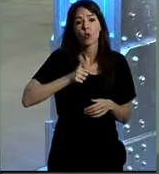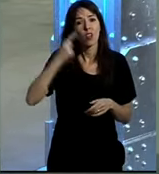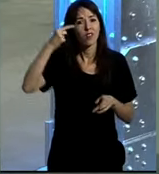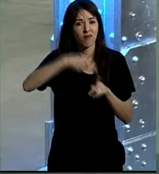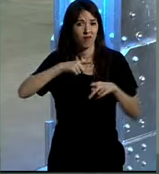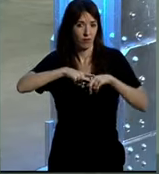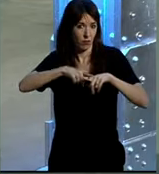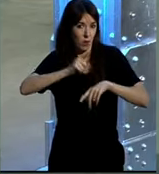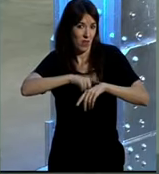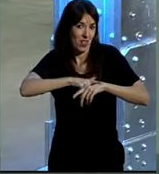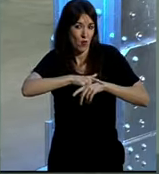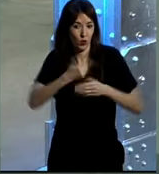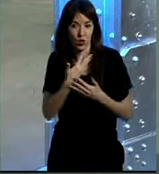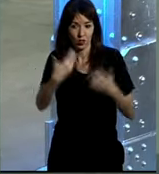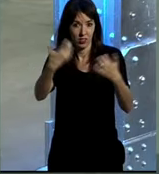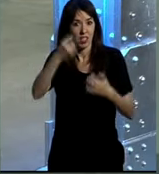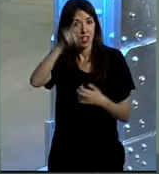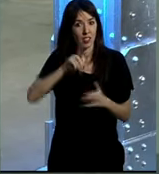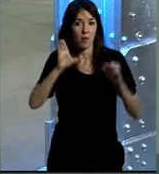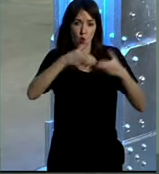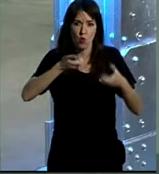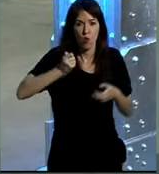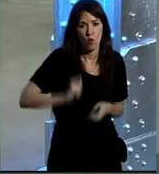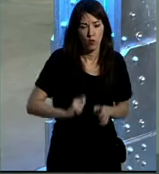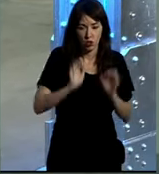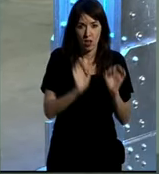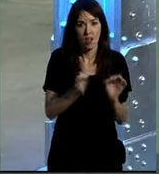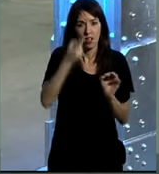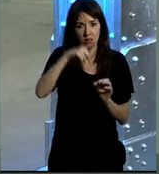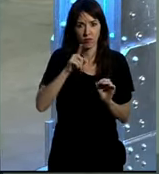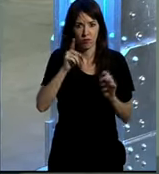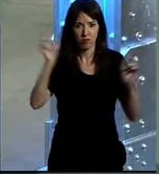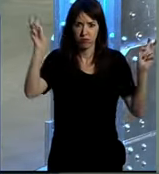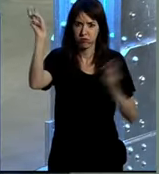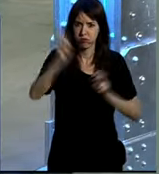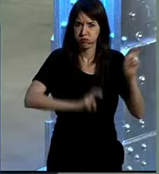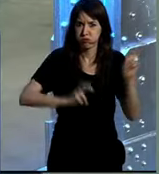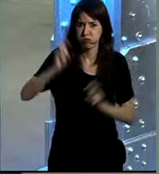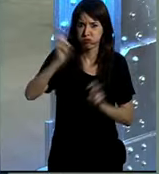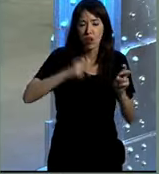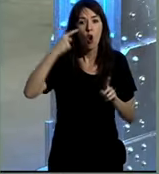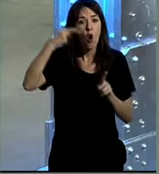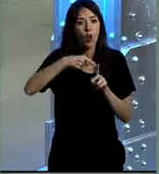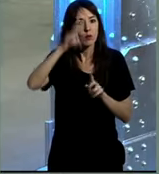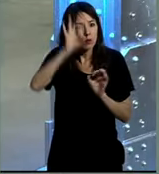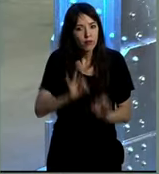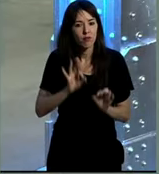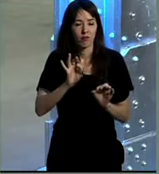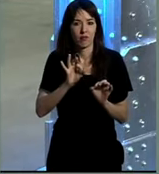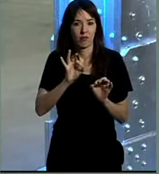minutos con todos ustedes y con el grupo de profesionales que se han reunido para desarrollar esta segunda